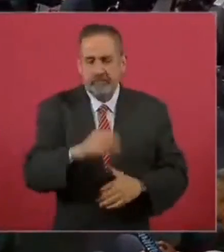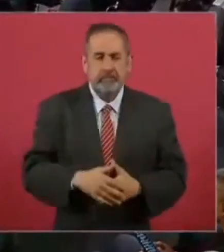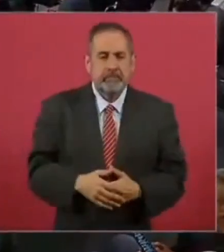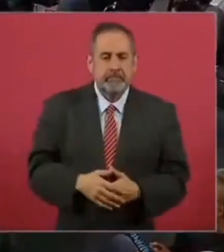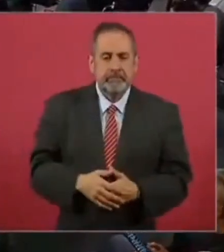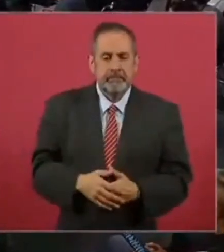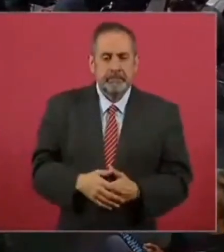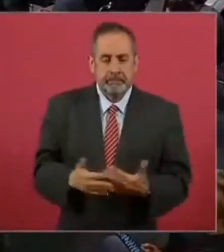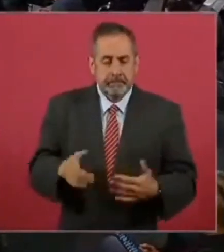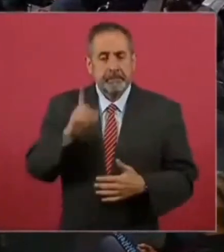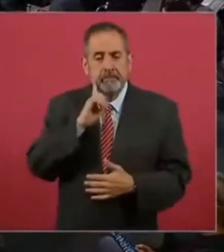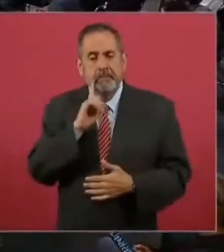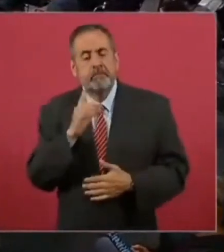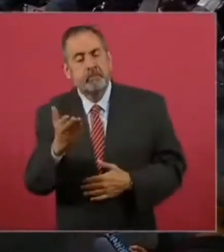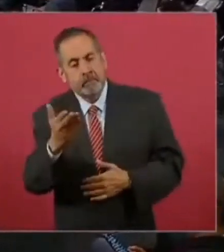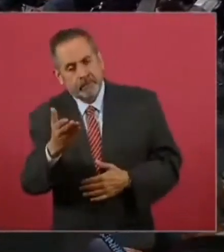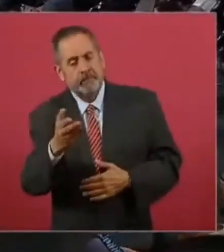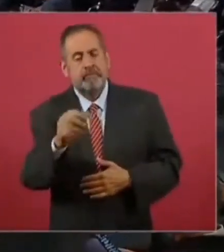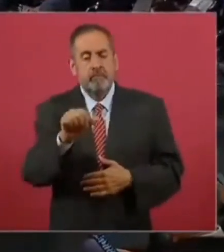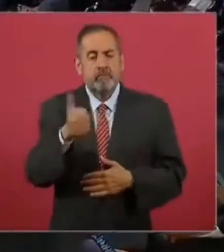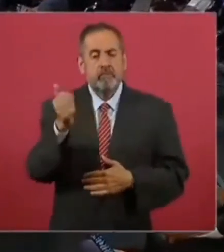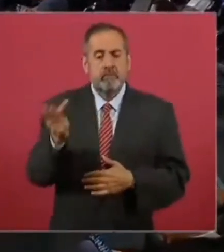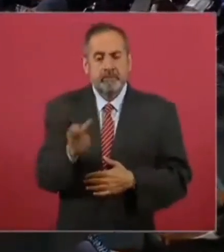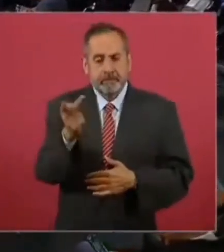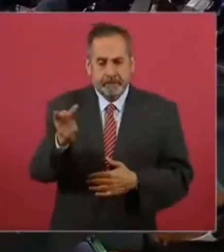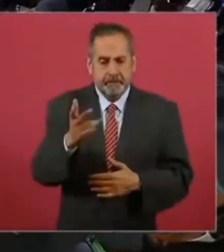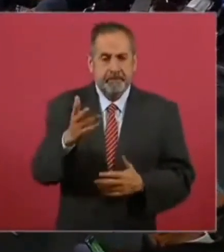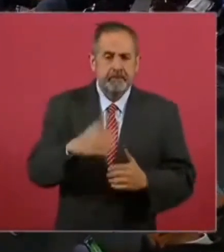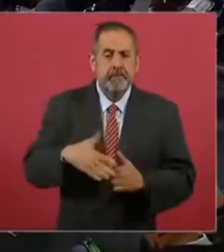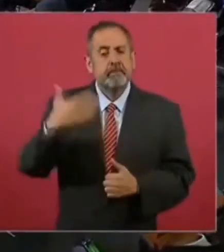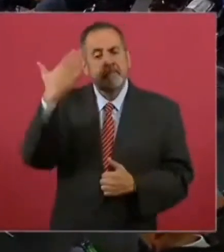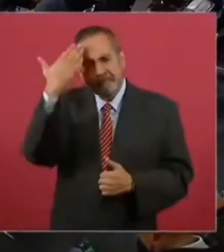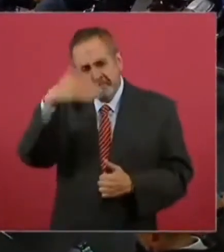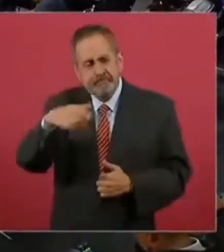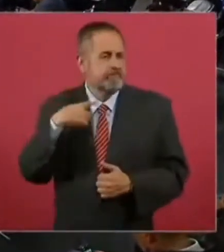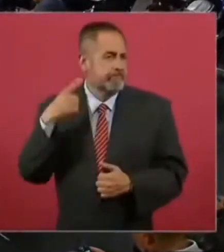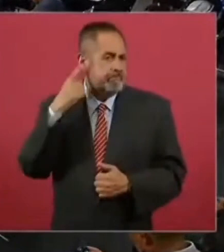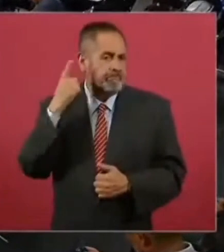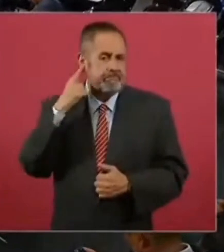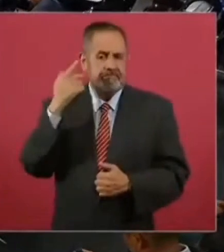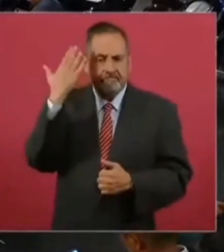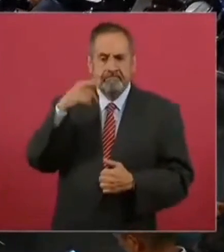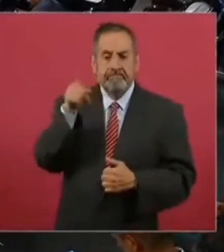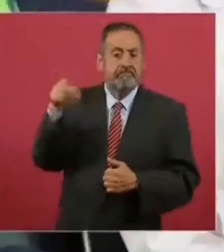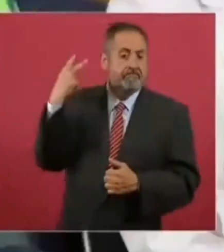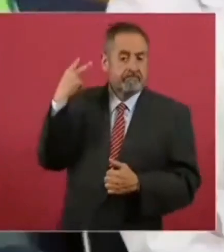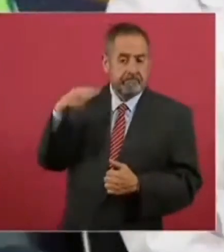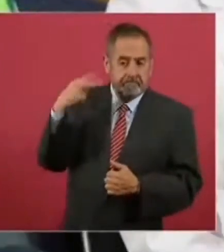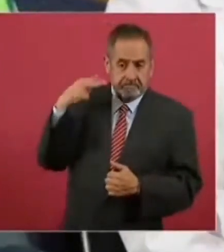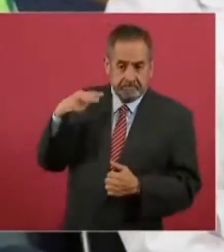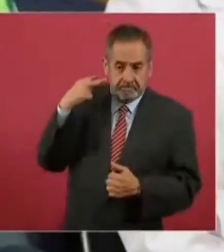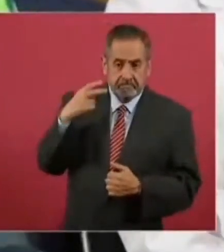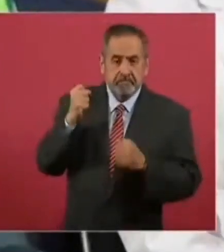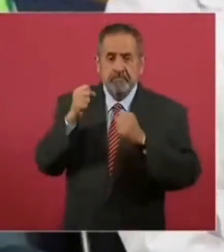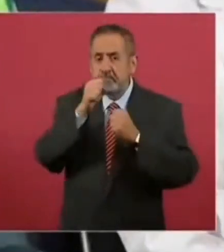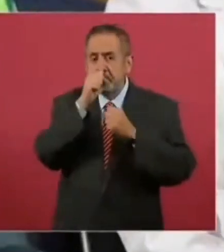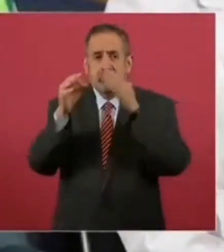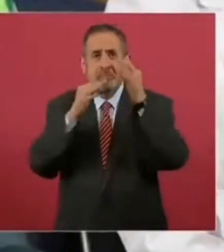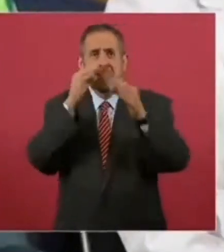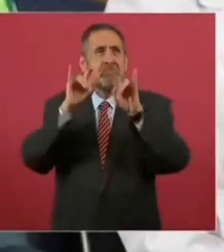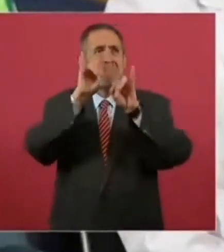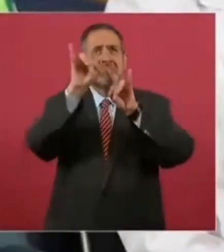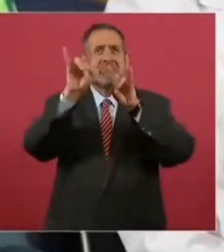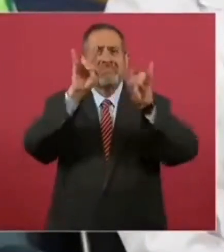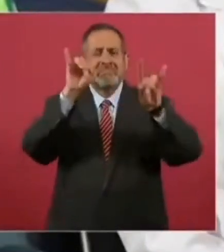Así es, señor. Señor, otra pregunta. No sé si usted sabe que el estado de Veracruz está tapizado de publicidad con